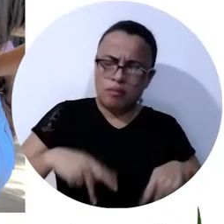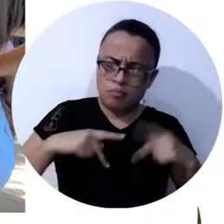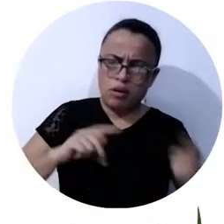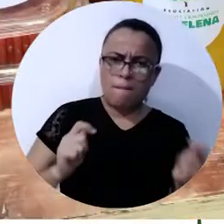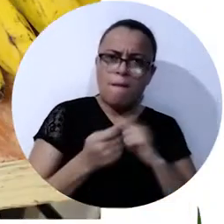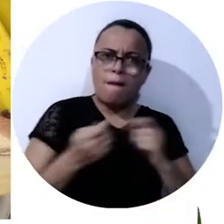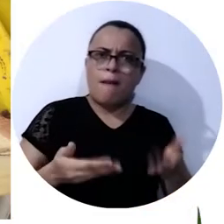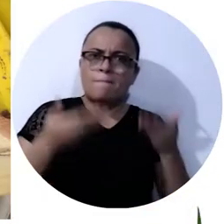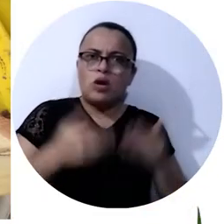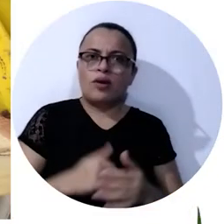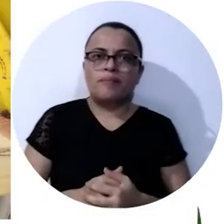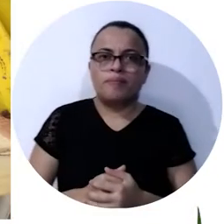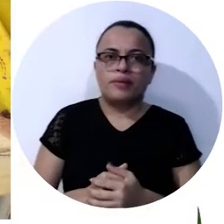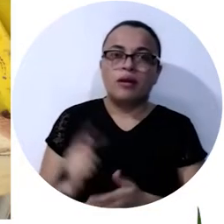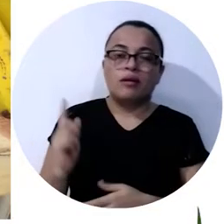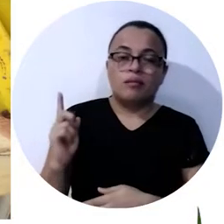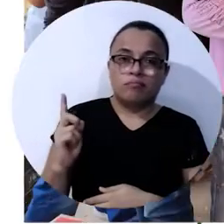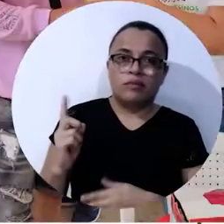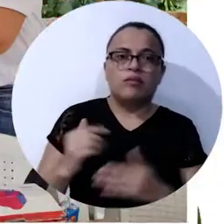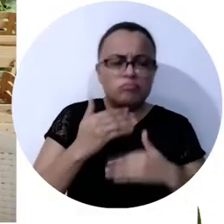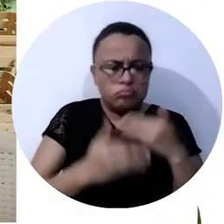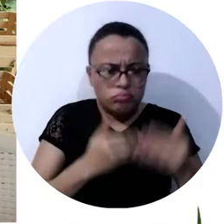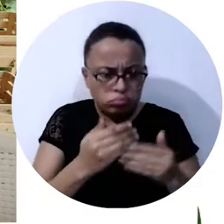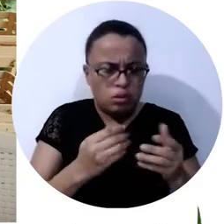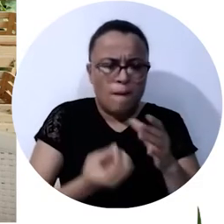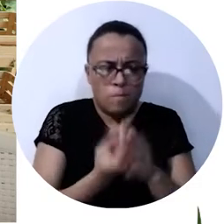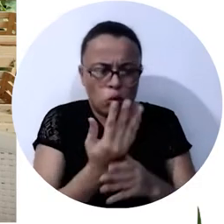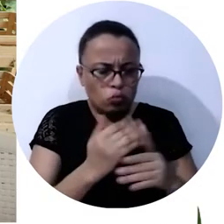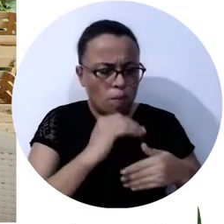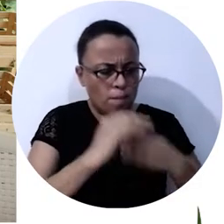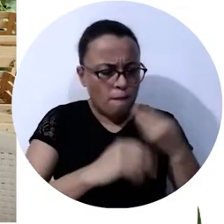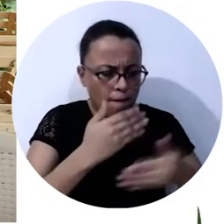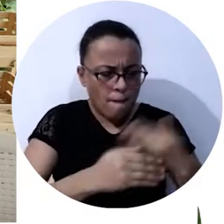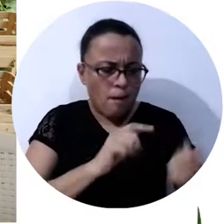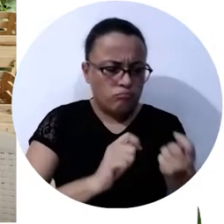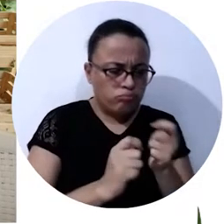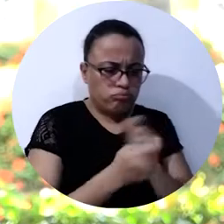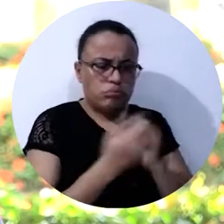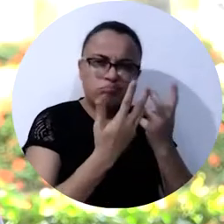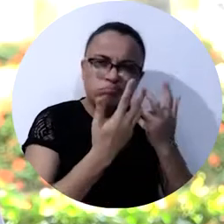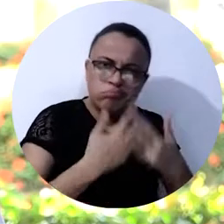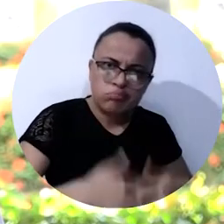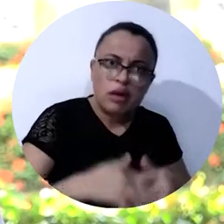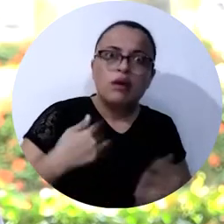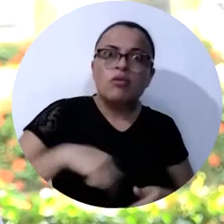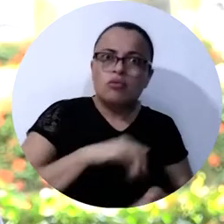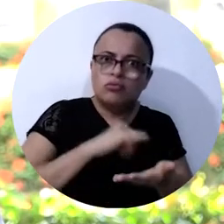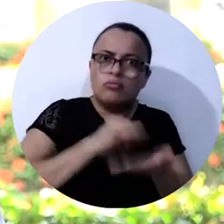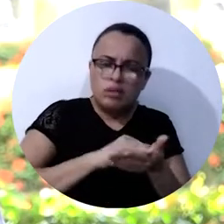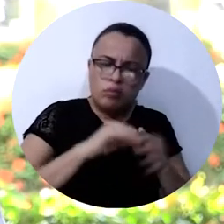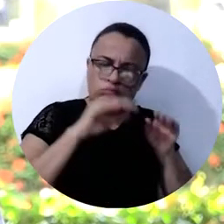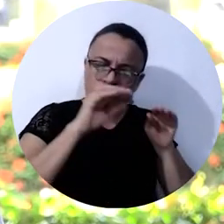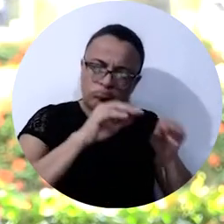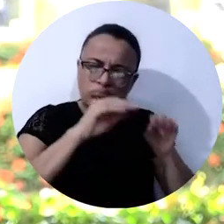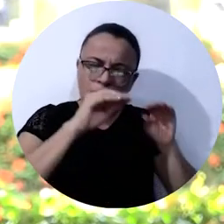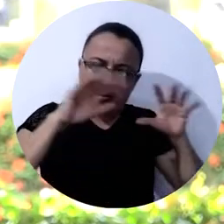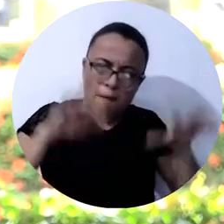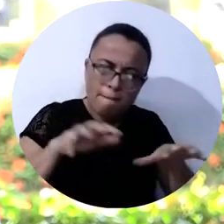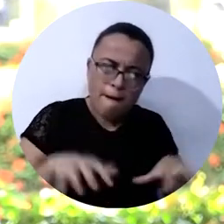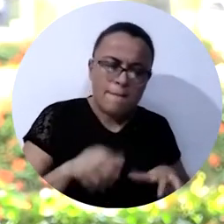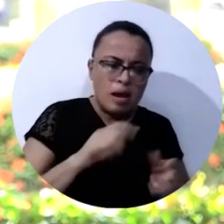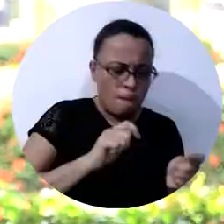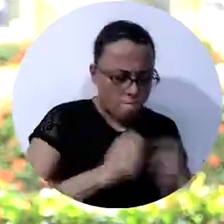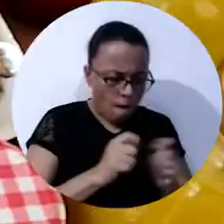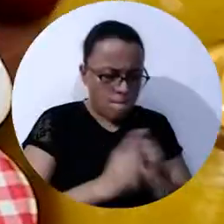calidad de vida. Han desarrollado algunos productos procesados, que precisamente hacen parte también de algunas actividades que venimos desarrollando con ellos. Nos hemos formado